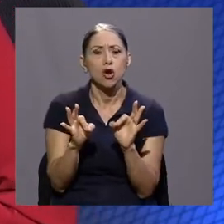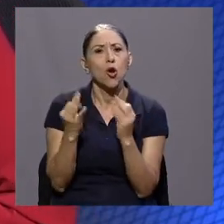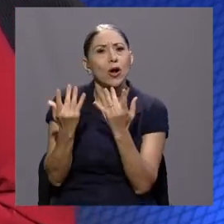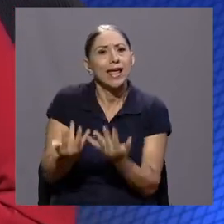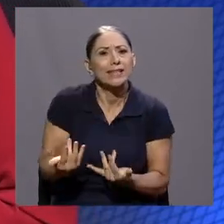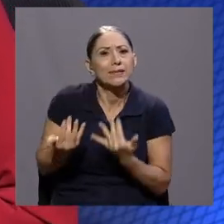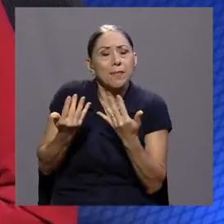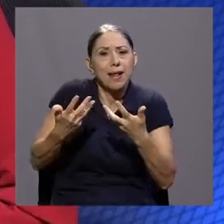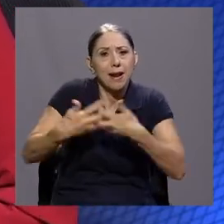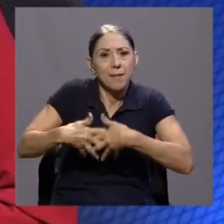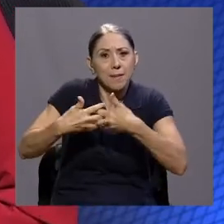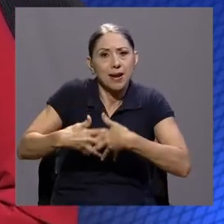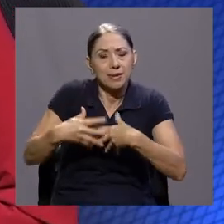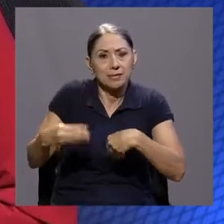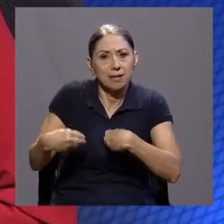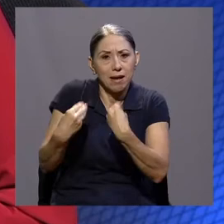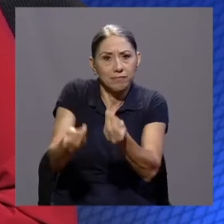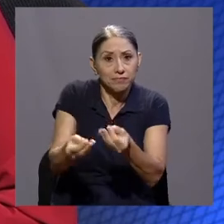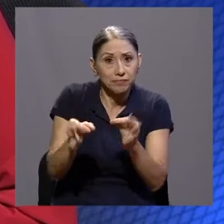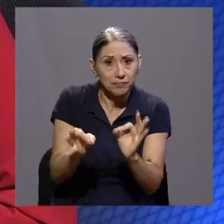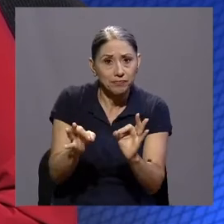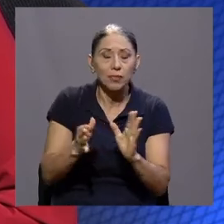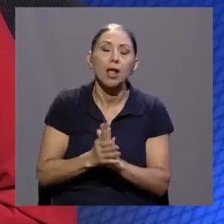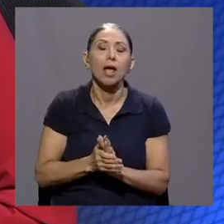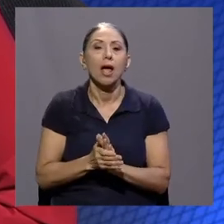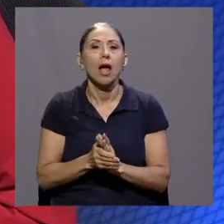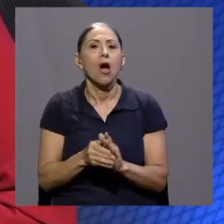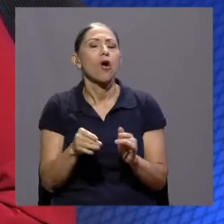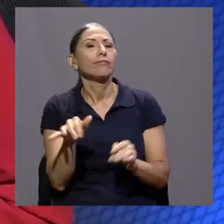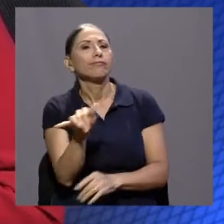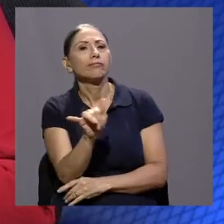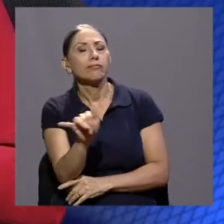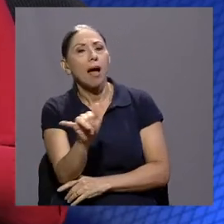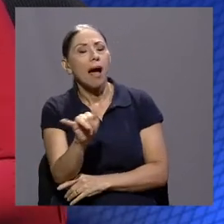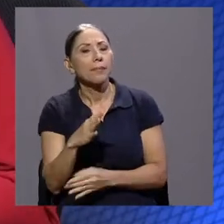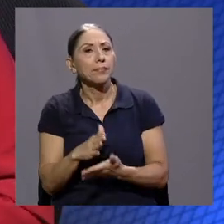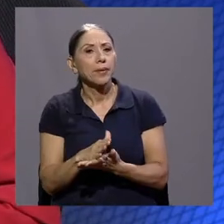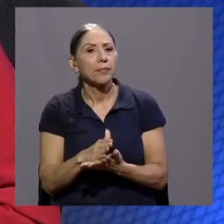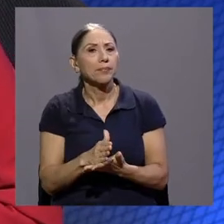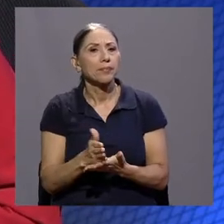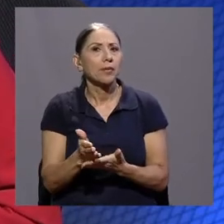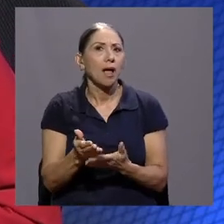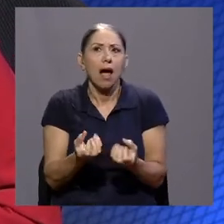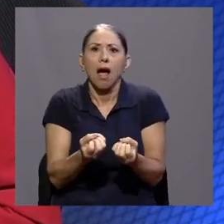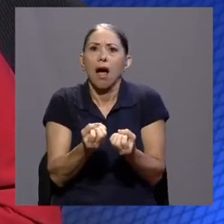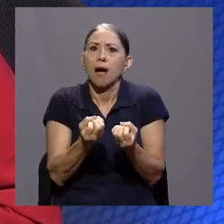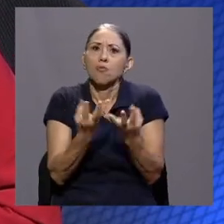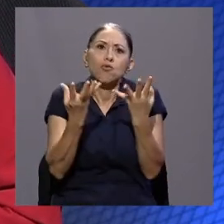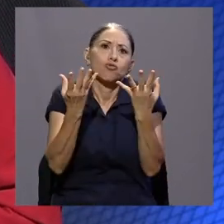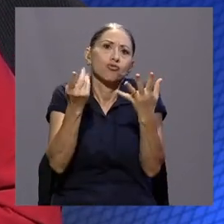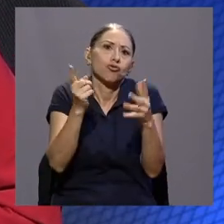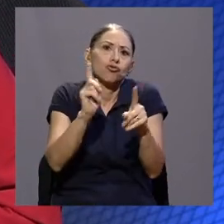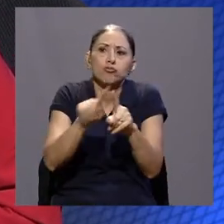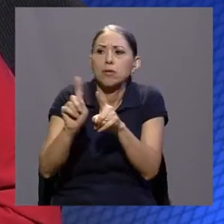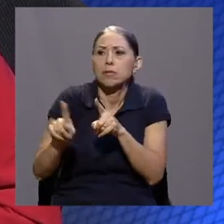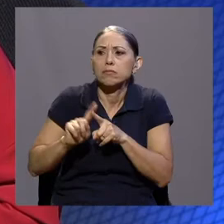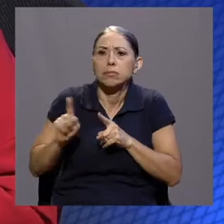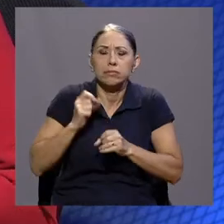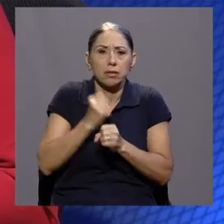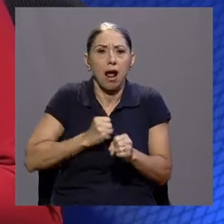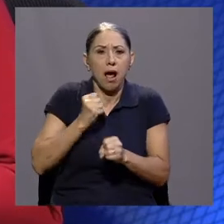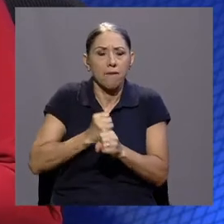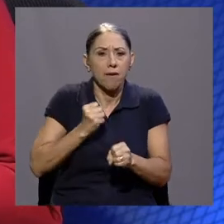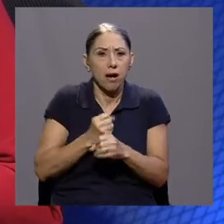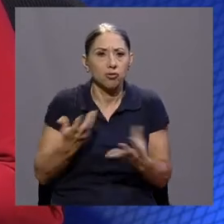por ejemplo, que es uno de los factores. O también hay trabajos trabajos de trabajos, ¿verdad? Entonces, tal vez